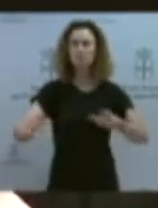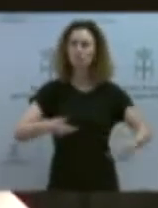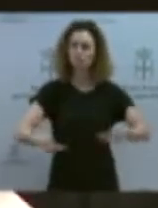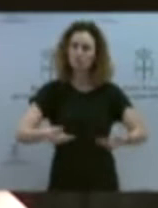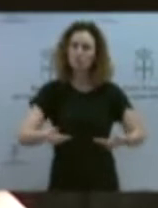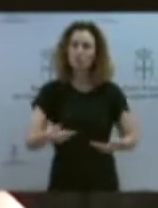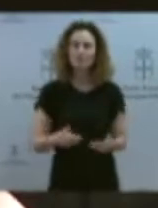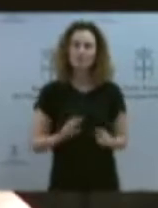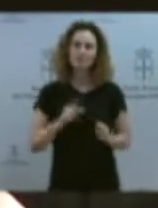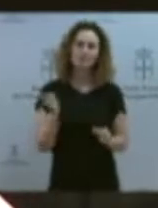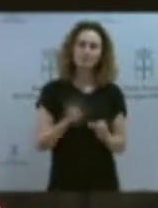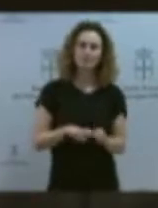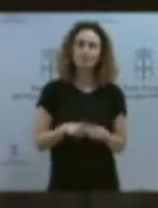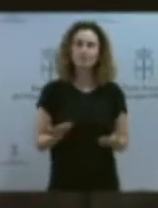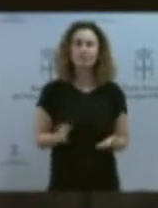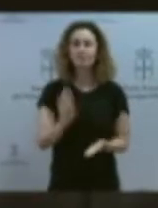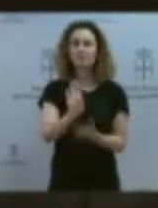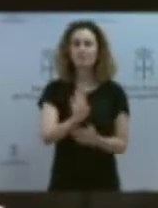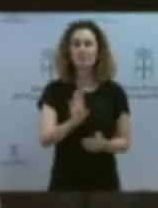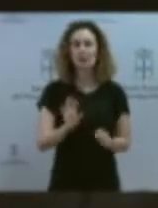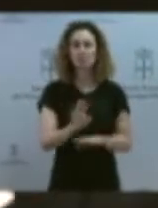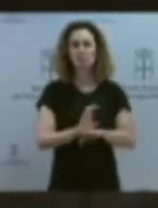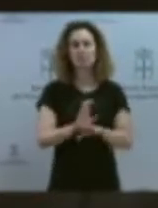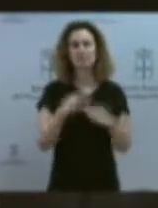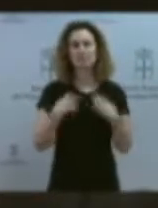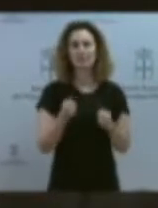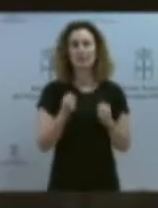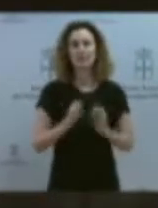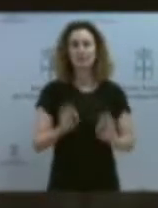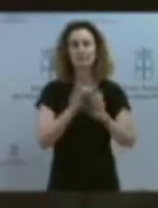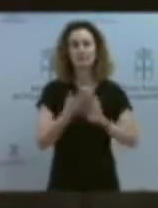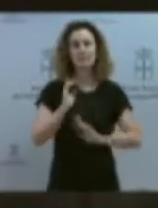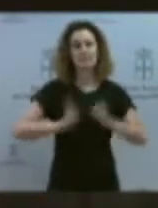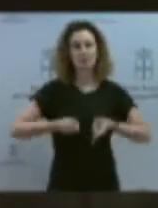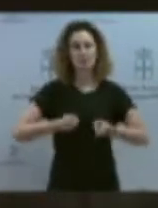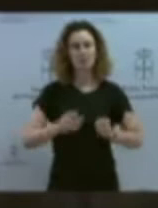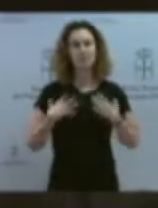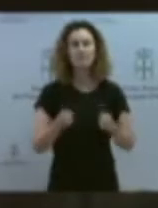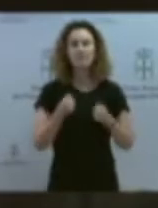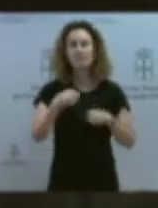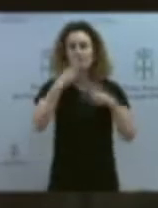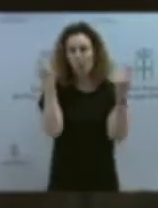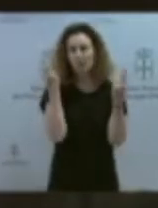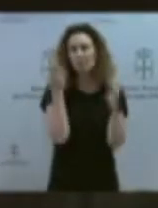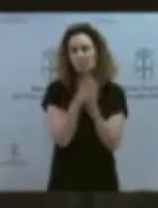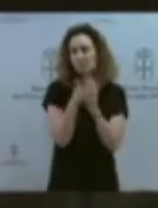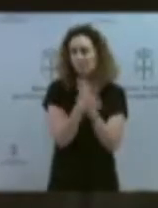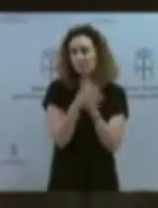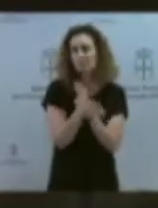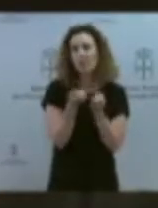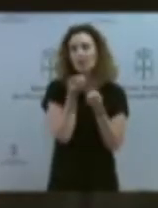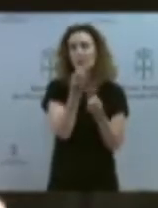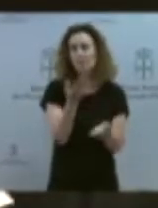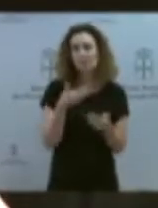la Consellería de Sanidad, en concreto la Dirección General de Salud Pública, con la fin de informar de las previsiones que existen de regulación de los eventos